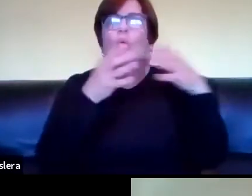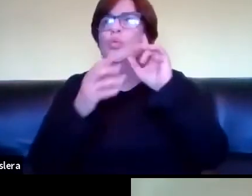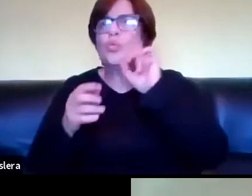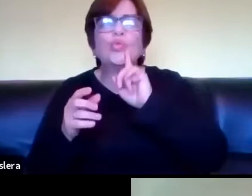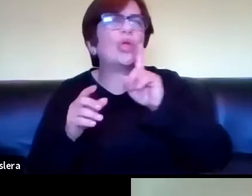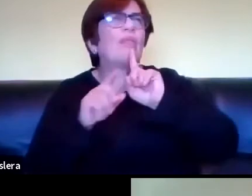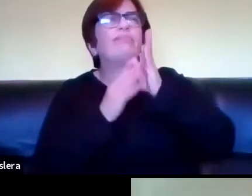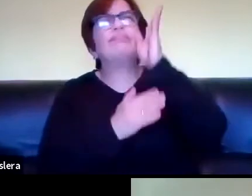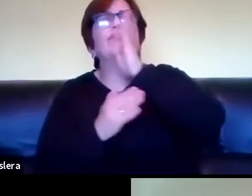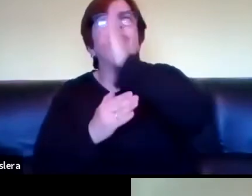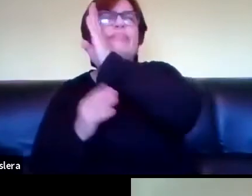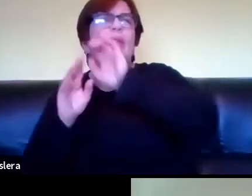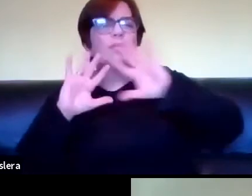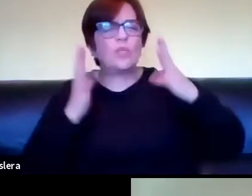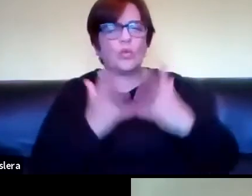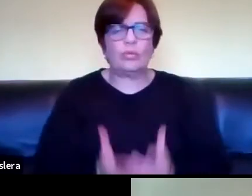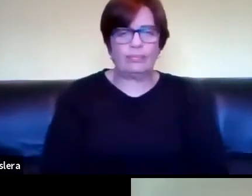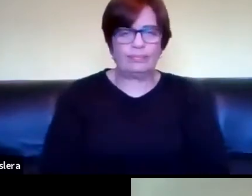diferentes lugares ¿no? del mundo